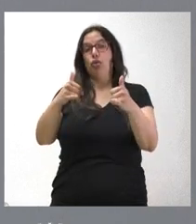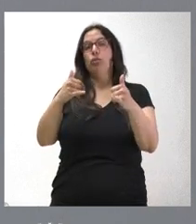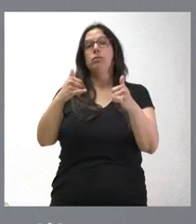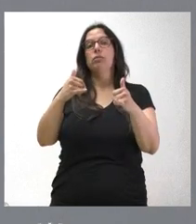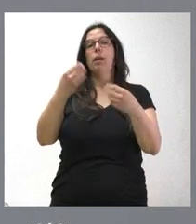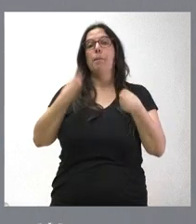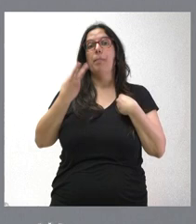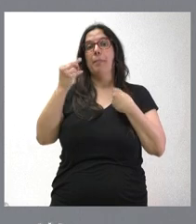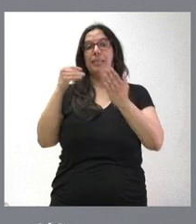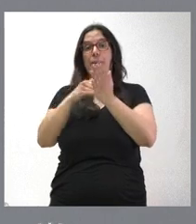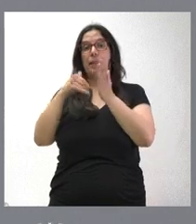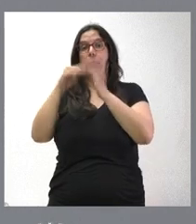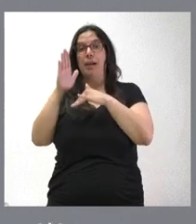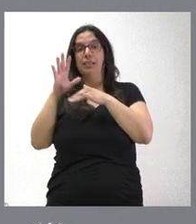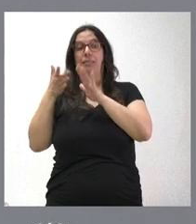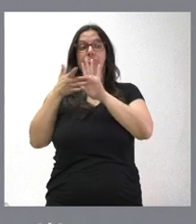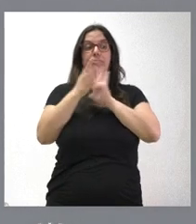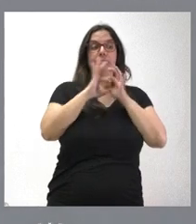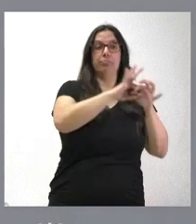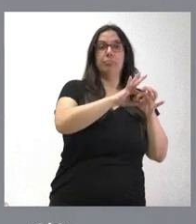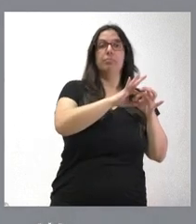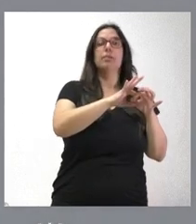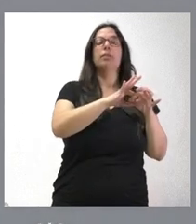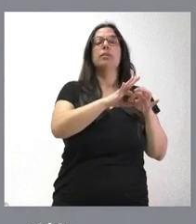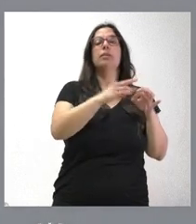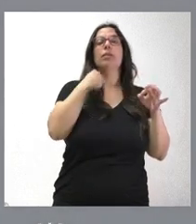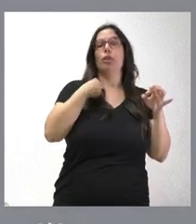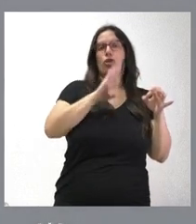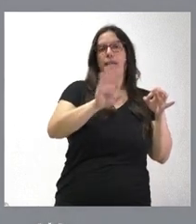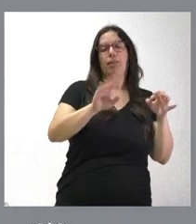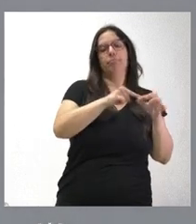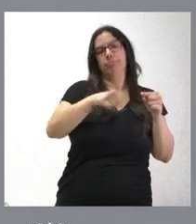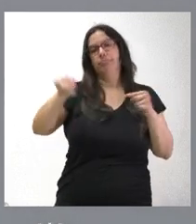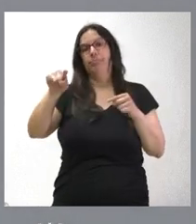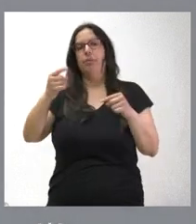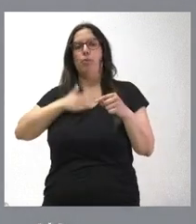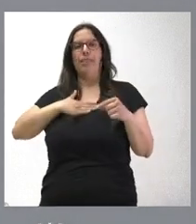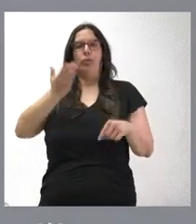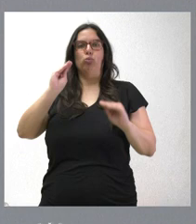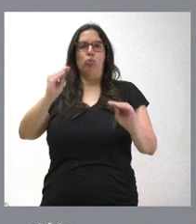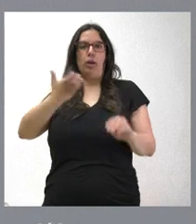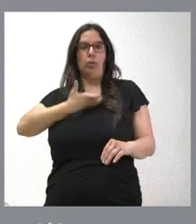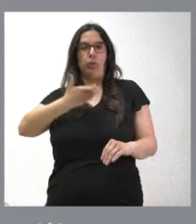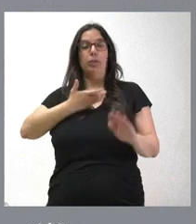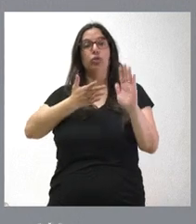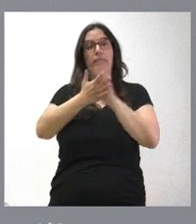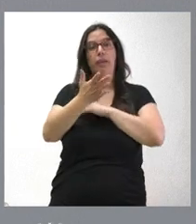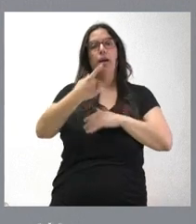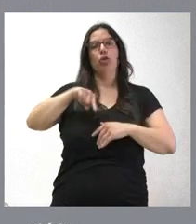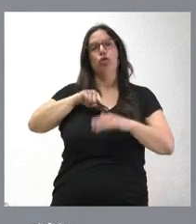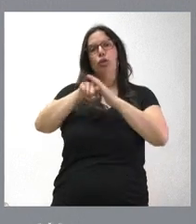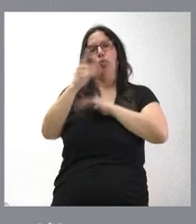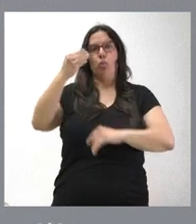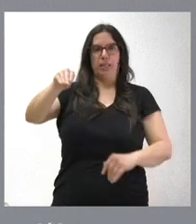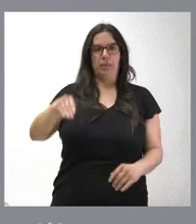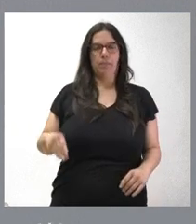de depender de la Diputación de Valladolid para pasar a depender del Ayuntamiento de Arroyo de la Encomienda y lo que nos hace tener un órgano más de gestión en esta